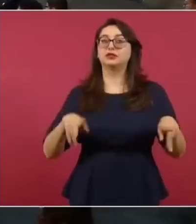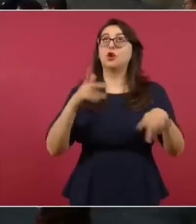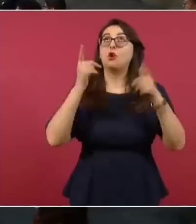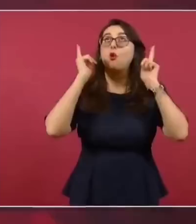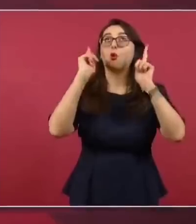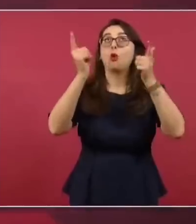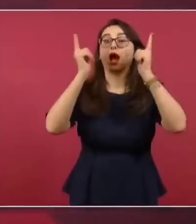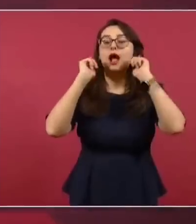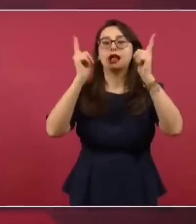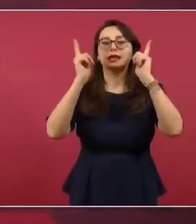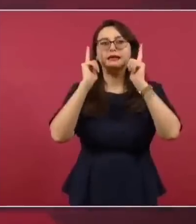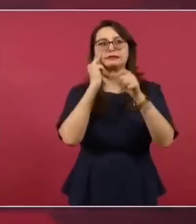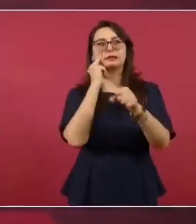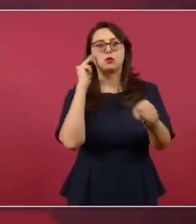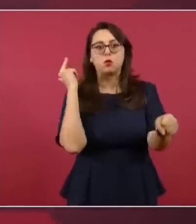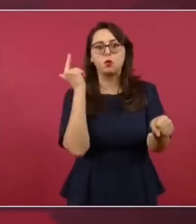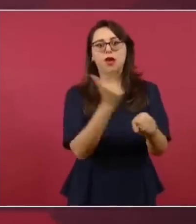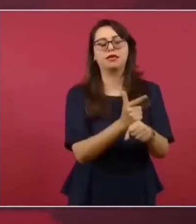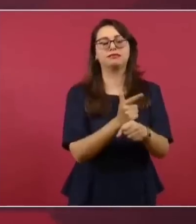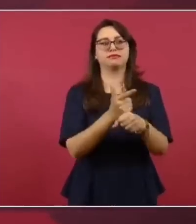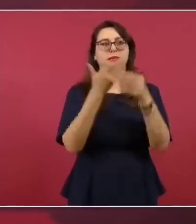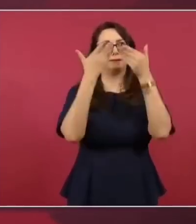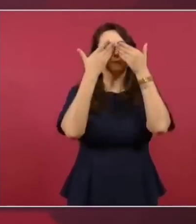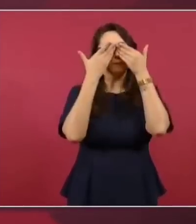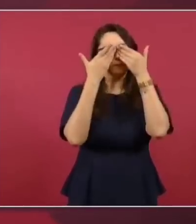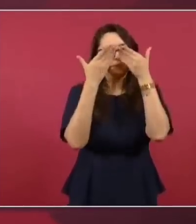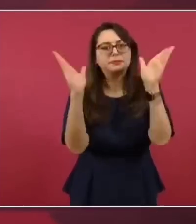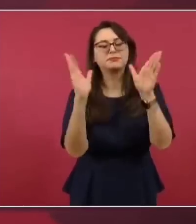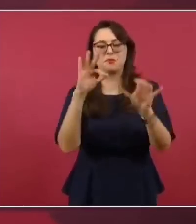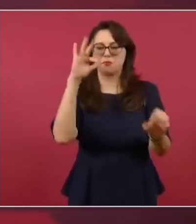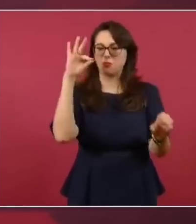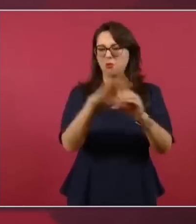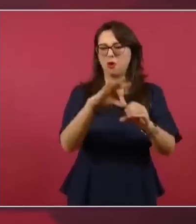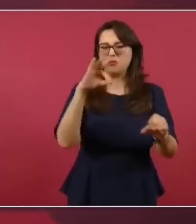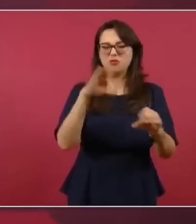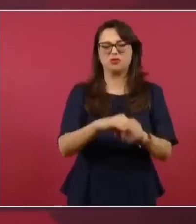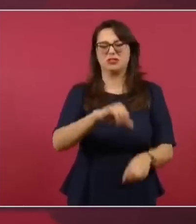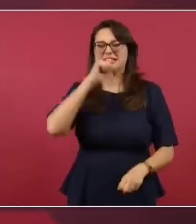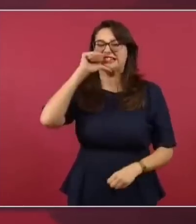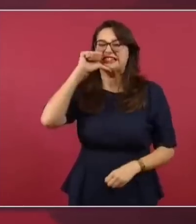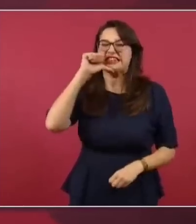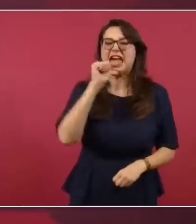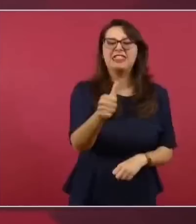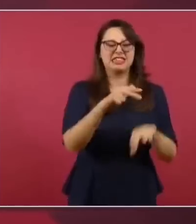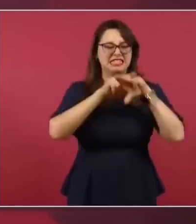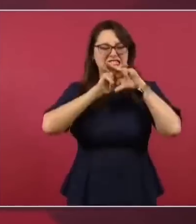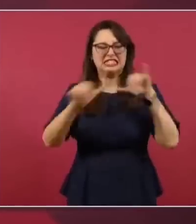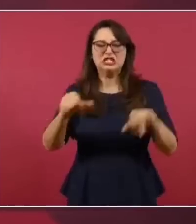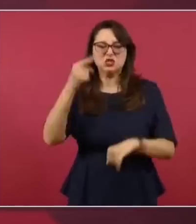y no le den ni un voto,